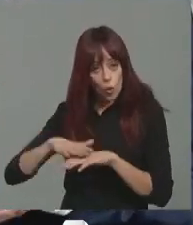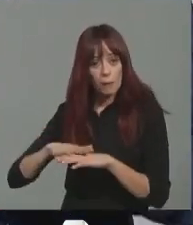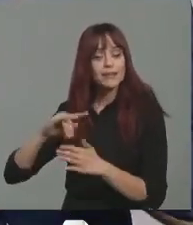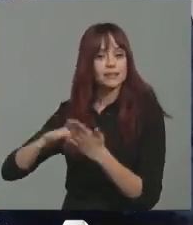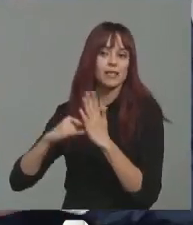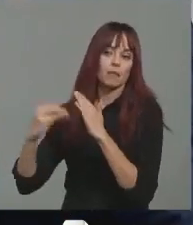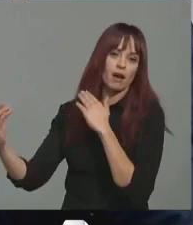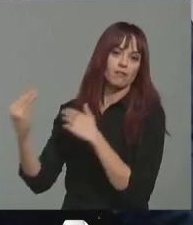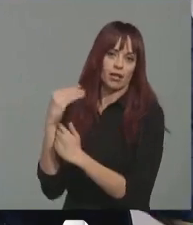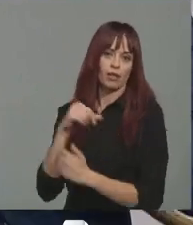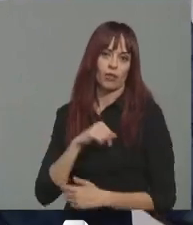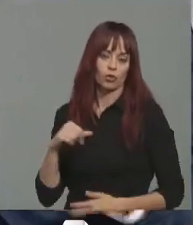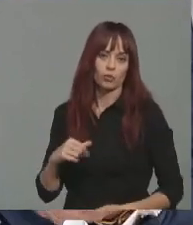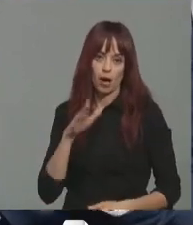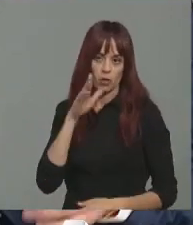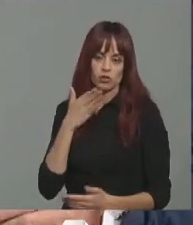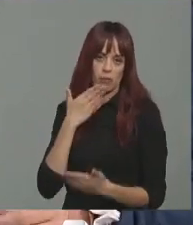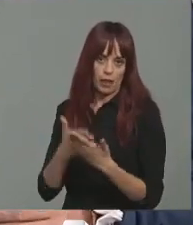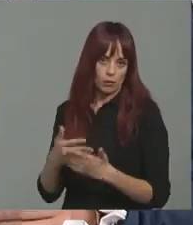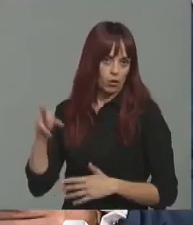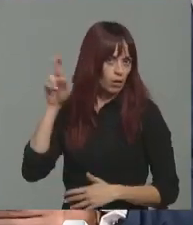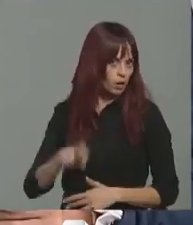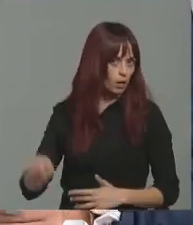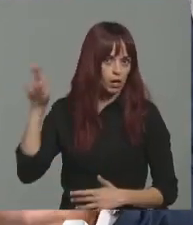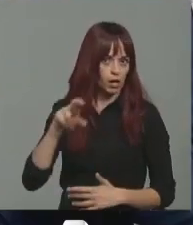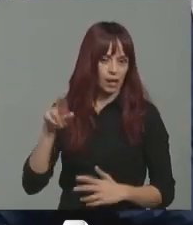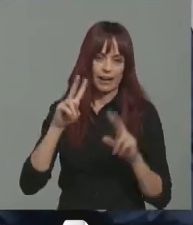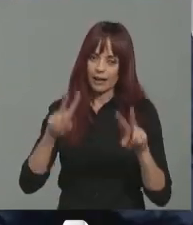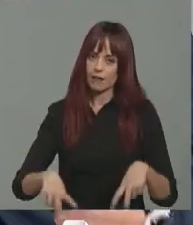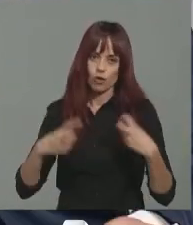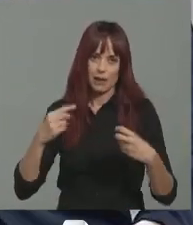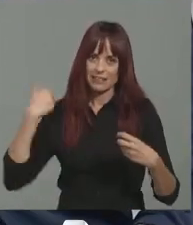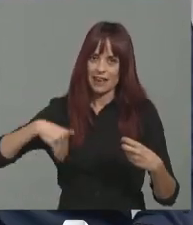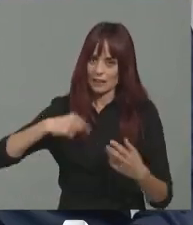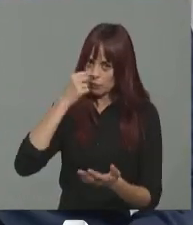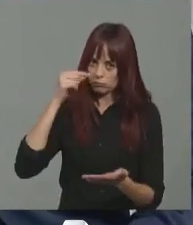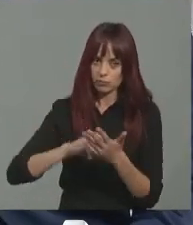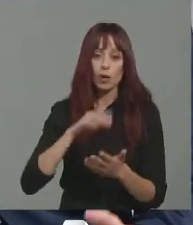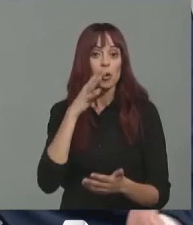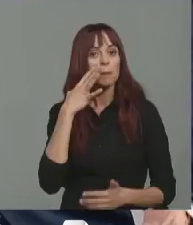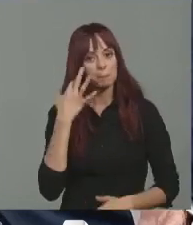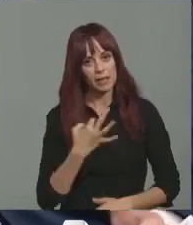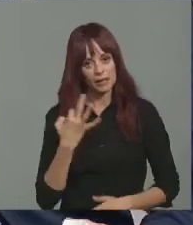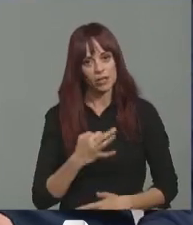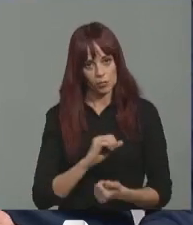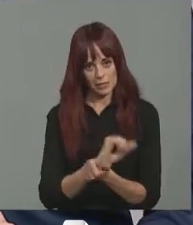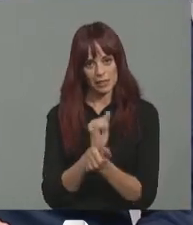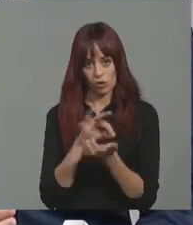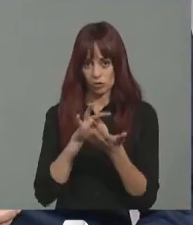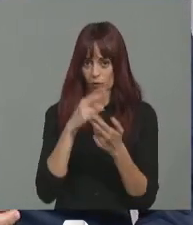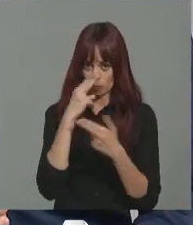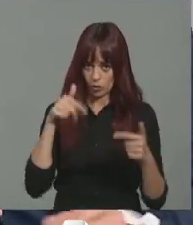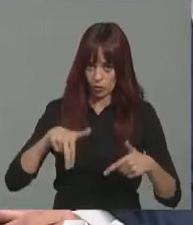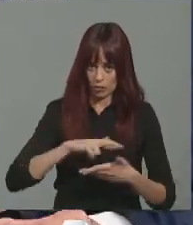autonómica. Por eso reclamamos con tanta vehemencia la reforma inmediata. Porque estamos poniendo en serio peligro la prestación de servicios públicos en esta región.